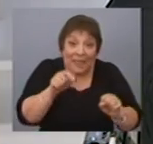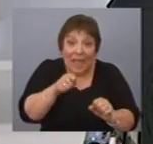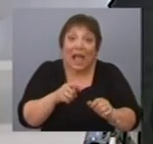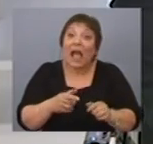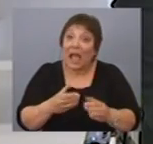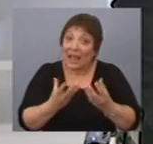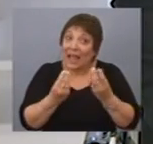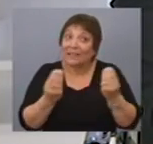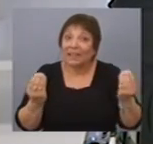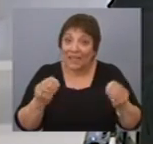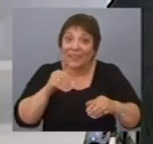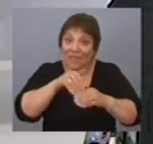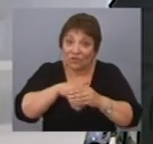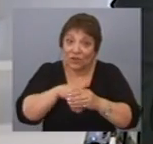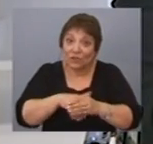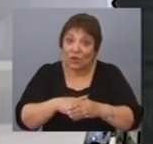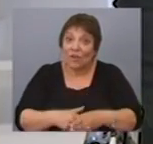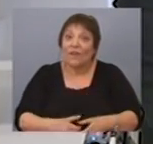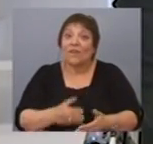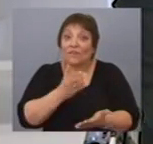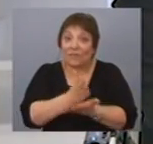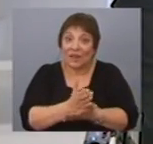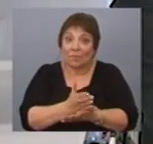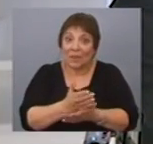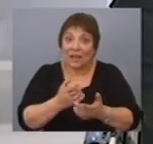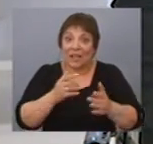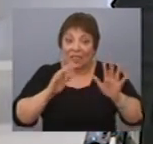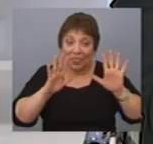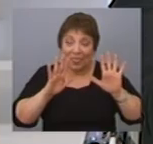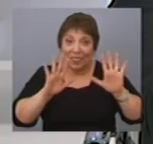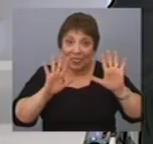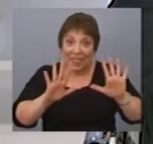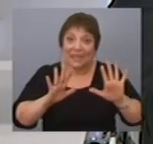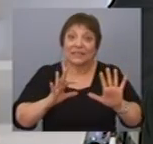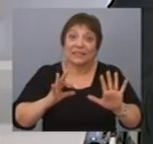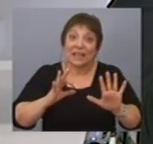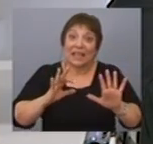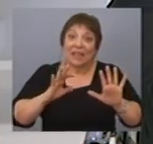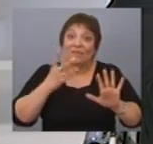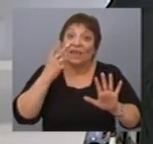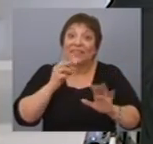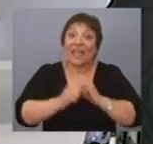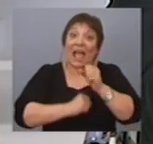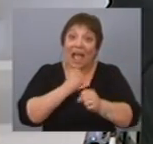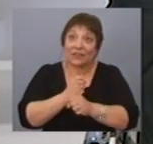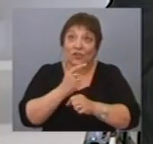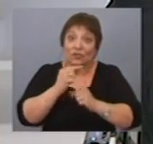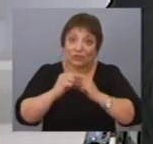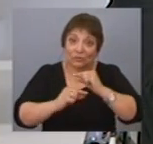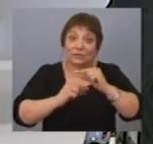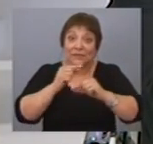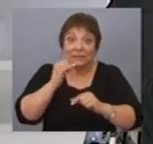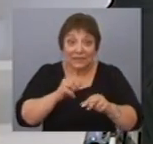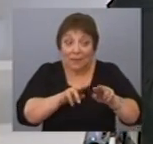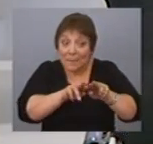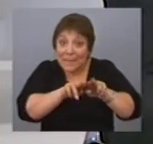importante de votos que se ha consolidado durante las últimas dos décadas. Y es posible que eso, si se mantiene